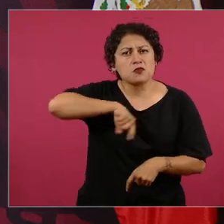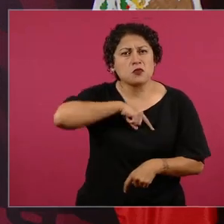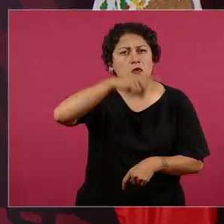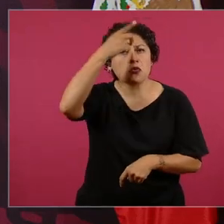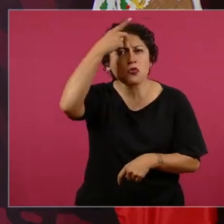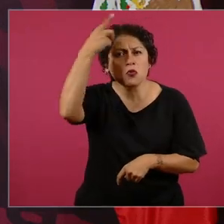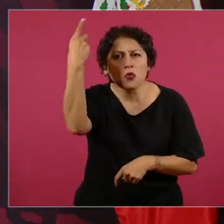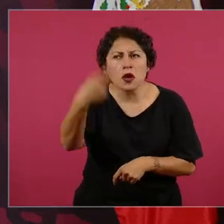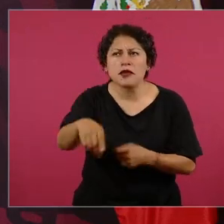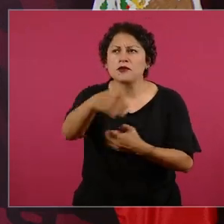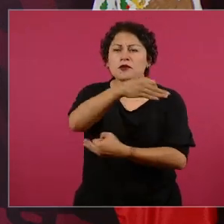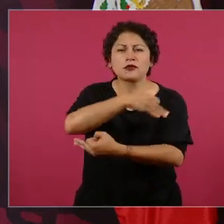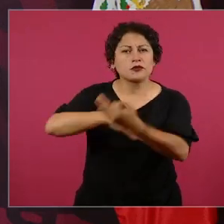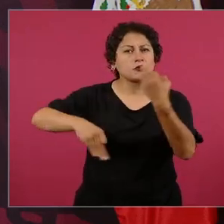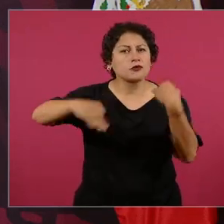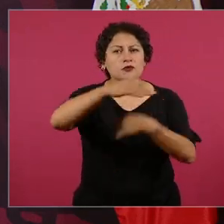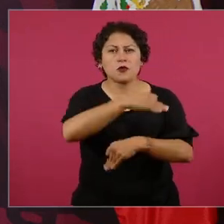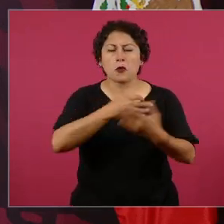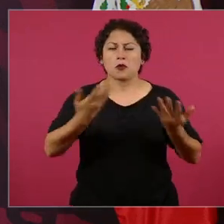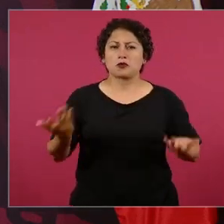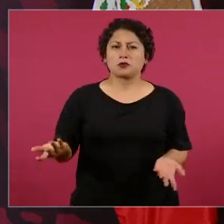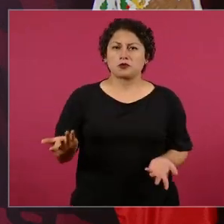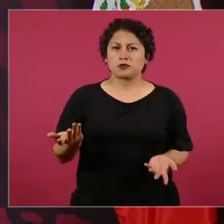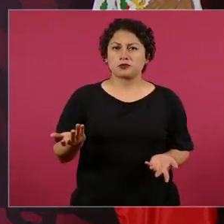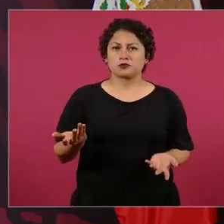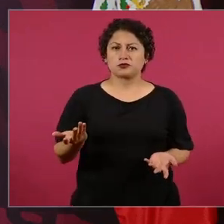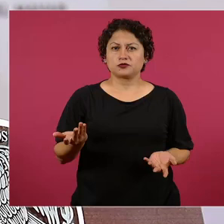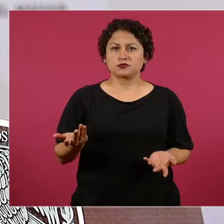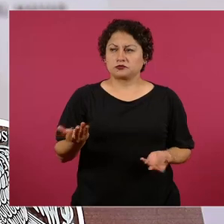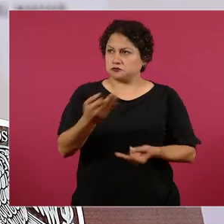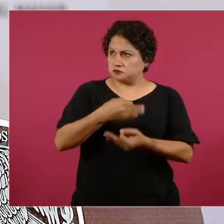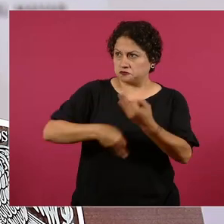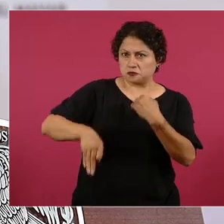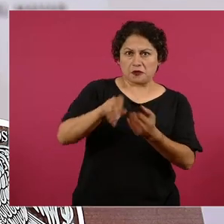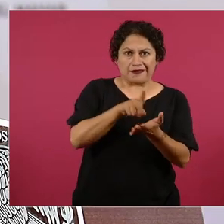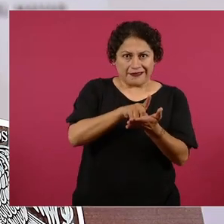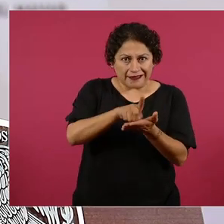todos tenemos los mismos derechos